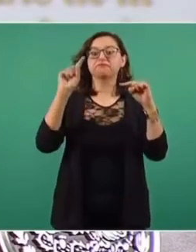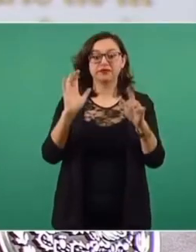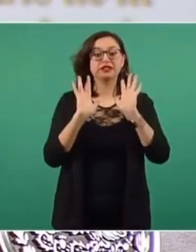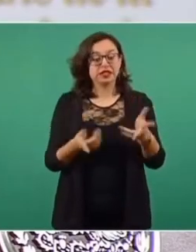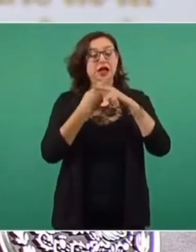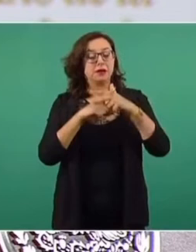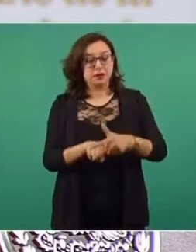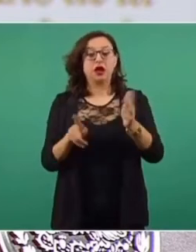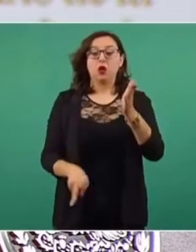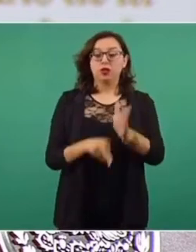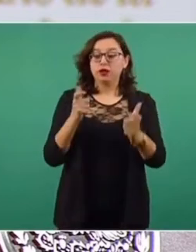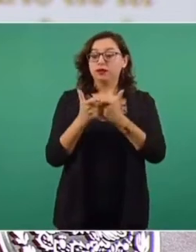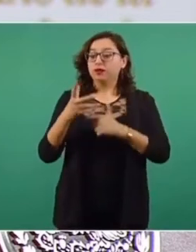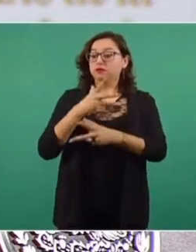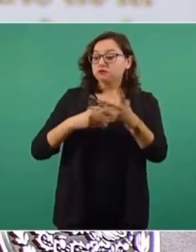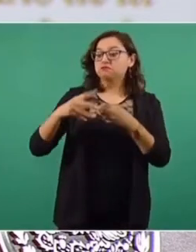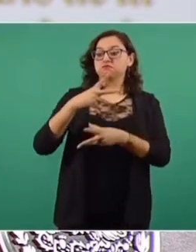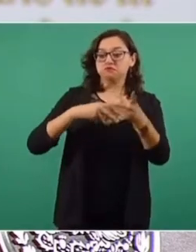recuperando empleos.